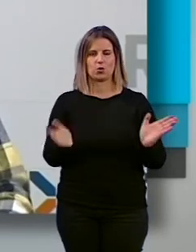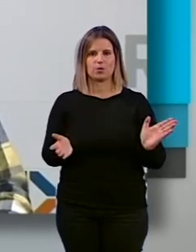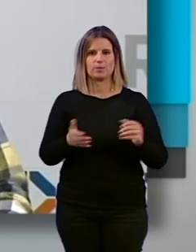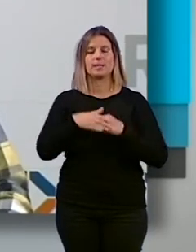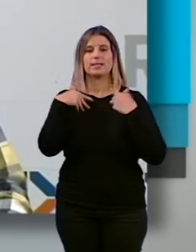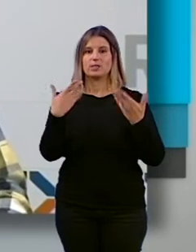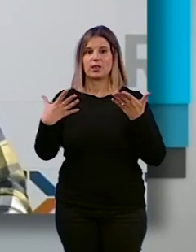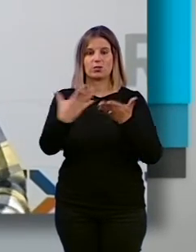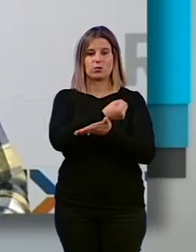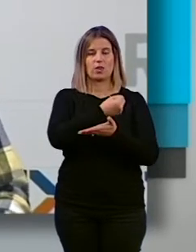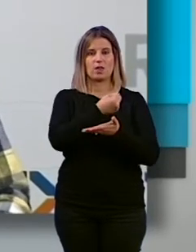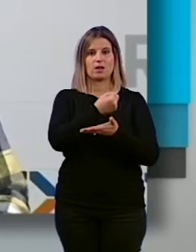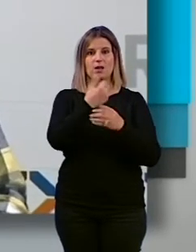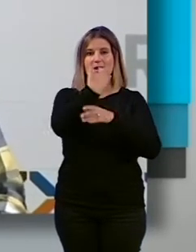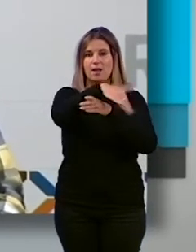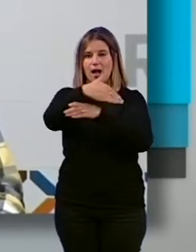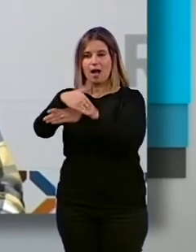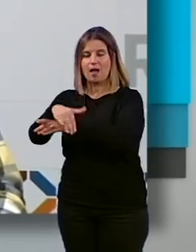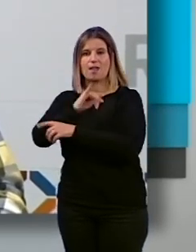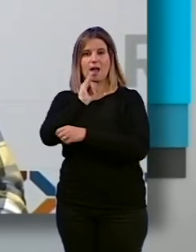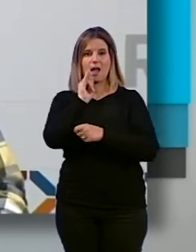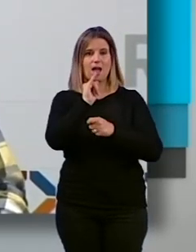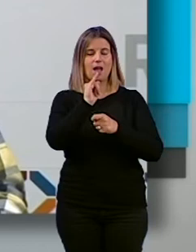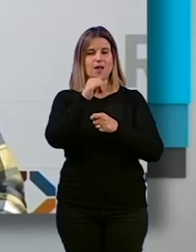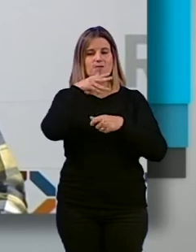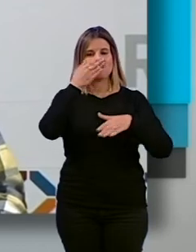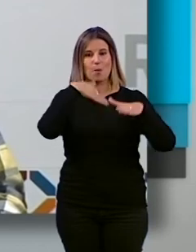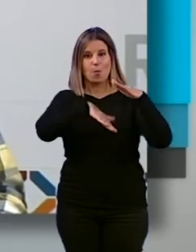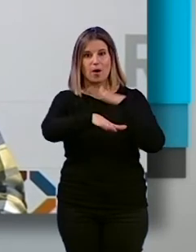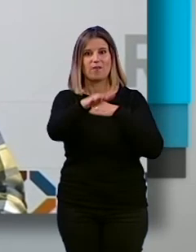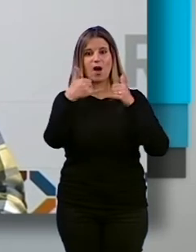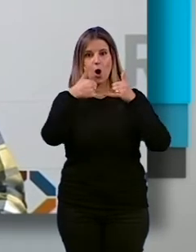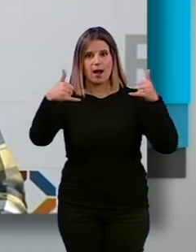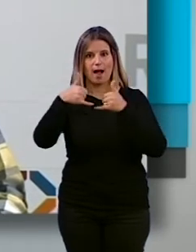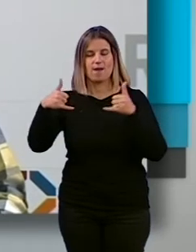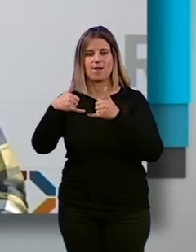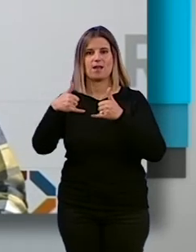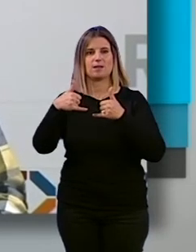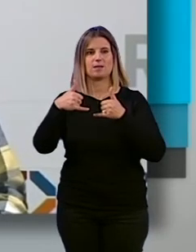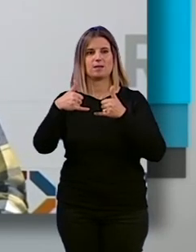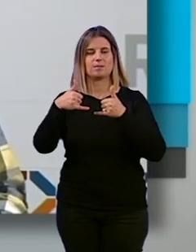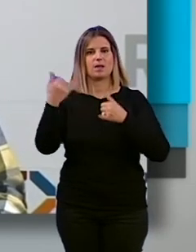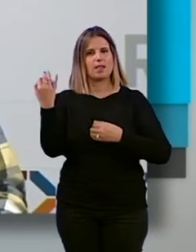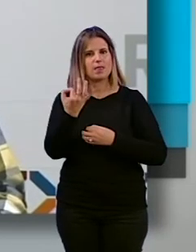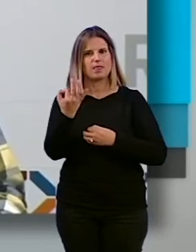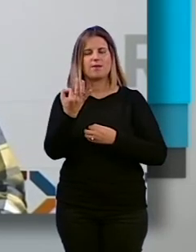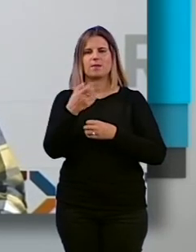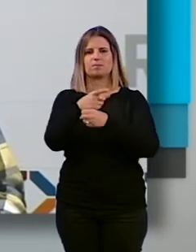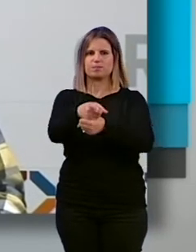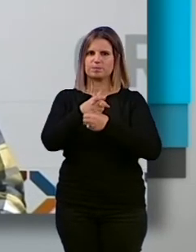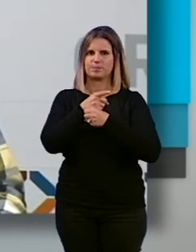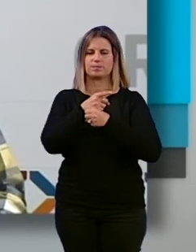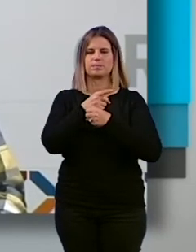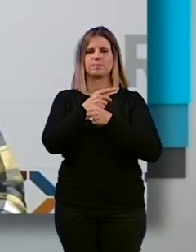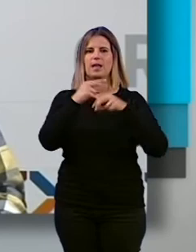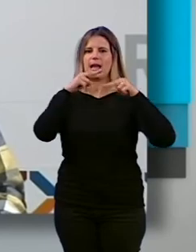En todas aquellas calles donde haya conexiones subterráneas tiene que ser obligatorio que el